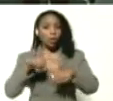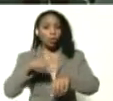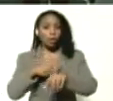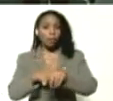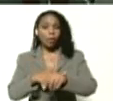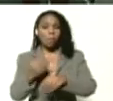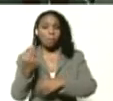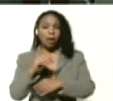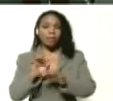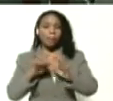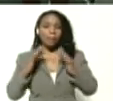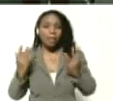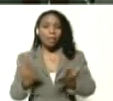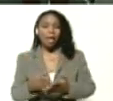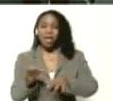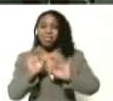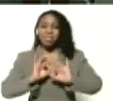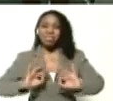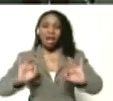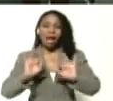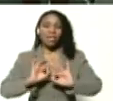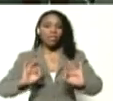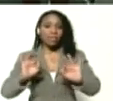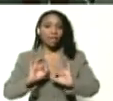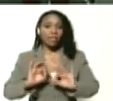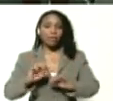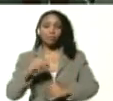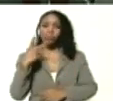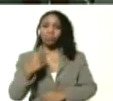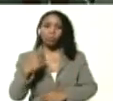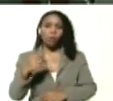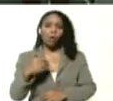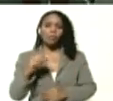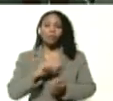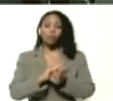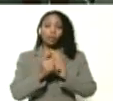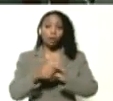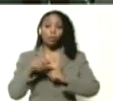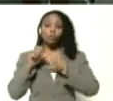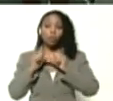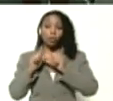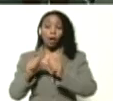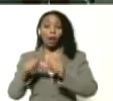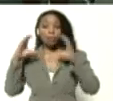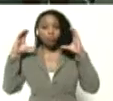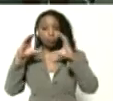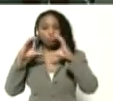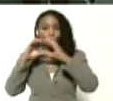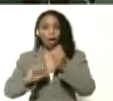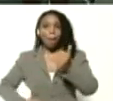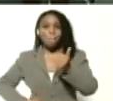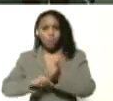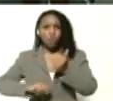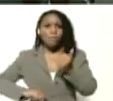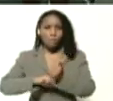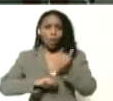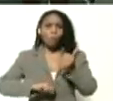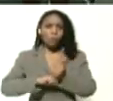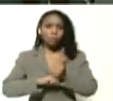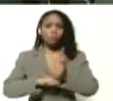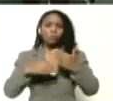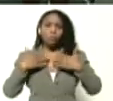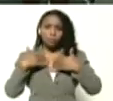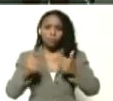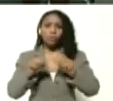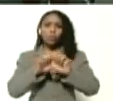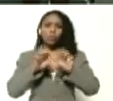estos tiempos de pandemia donde nada nada se ha negado y que al contrario más bien sigue enfático apoyándonos con la salud